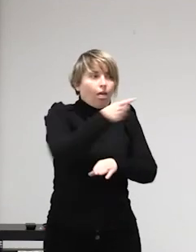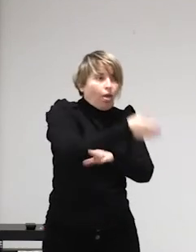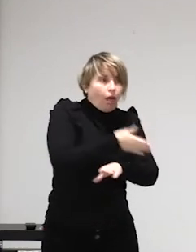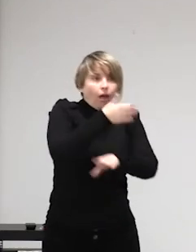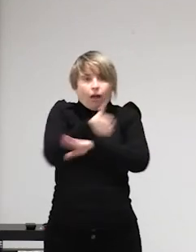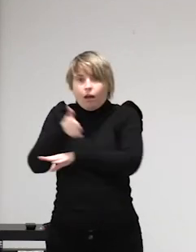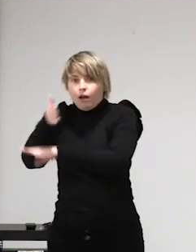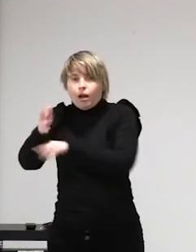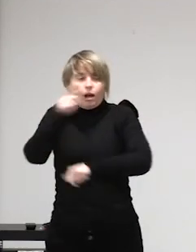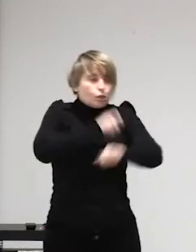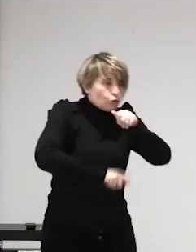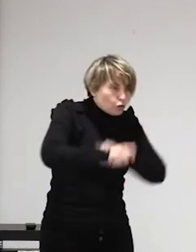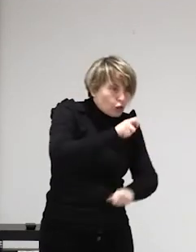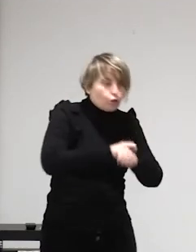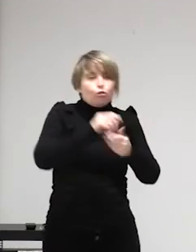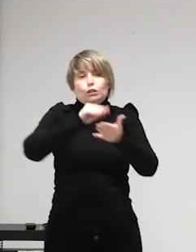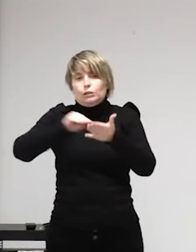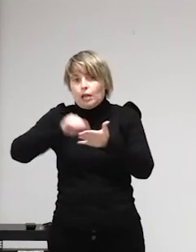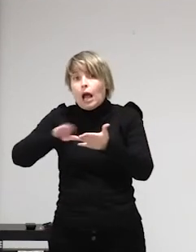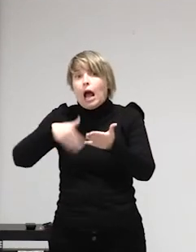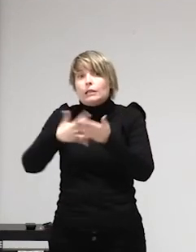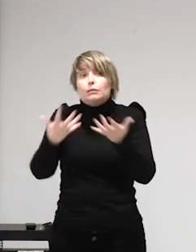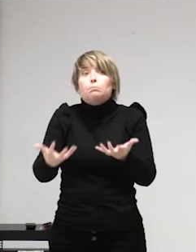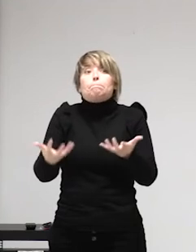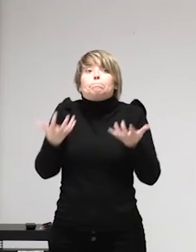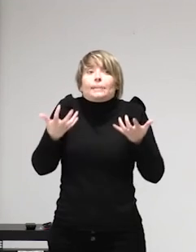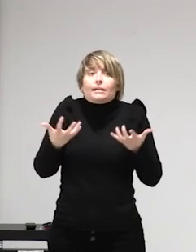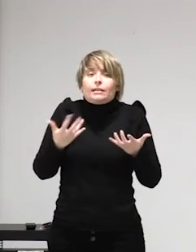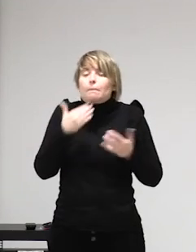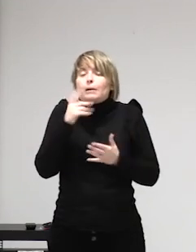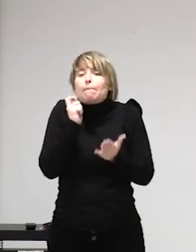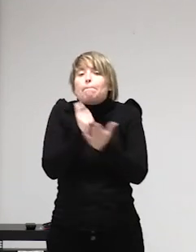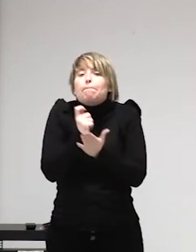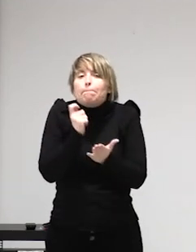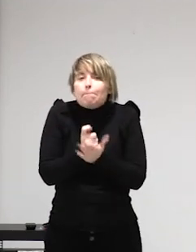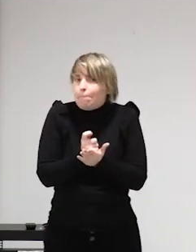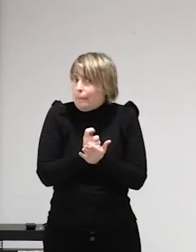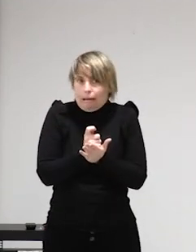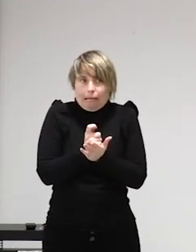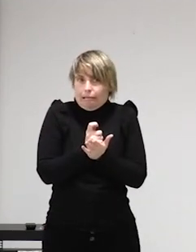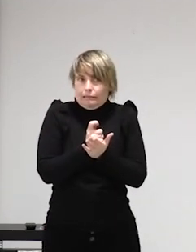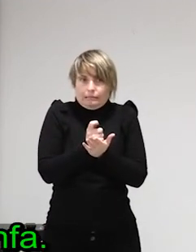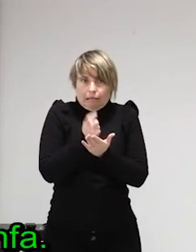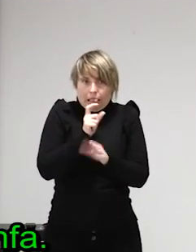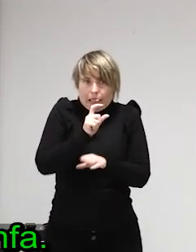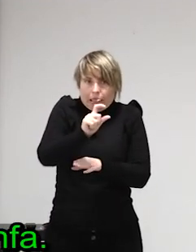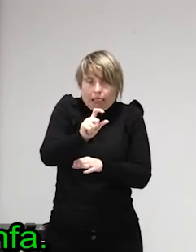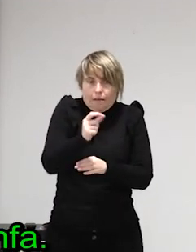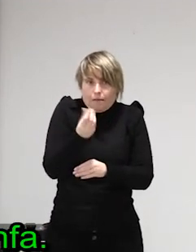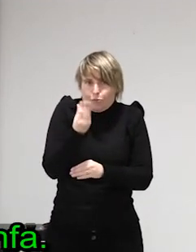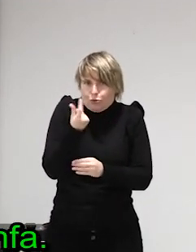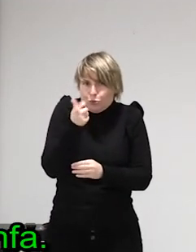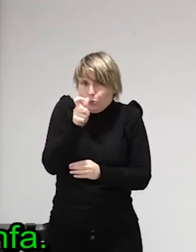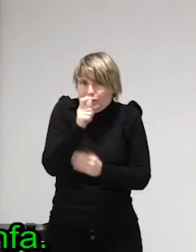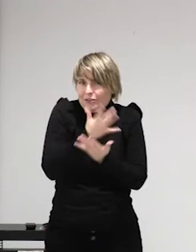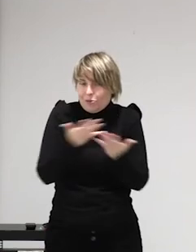nosotras nos hemos visto y no hablo no hablo de mi caso concreto como como el paradigmático hablo de casos como por